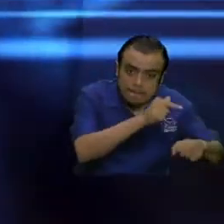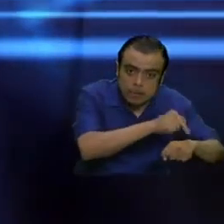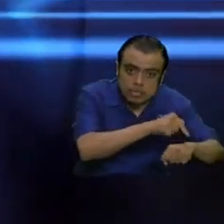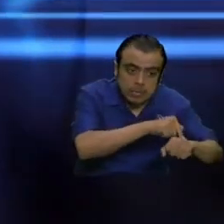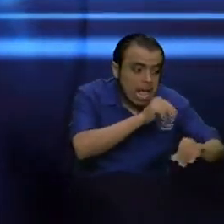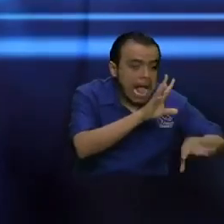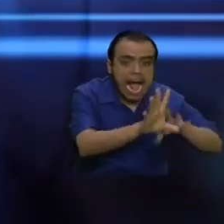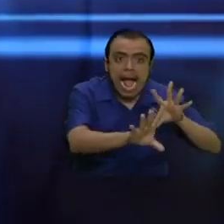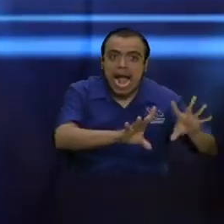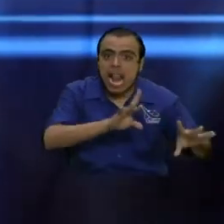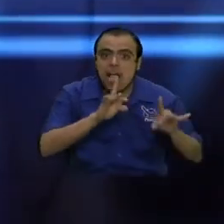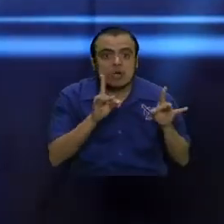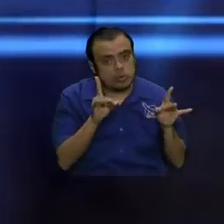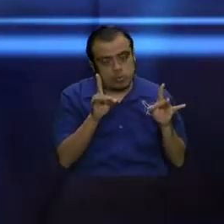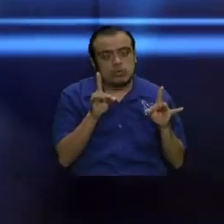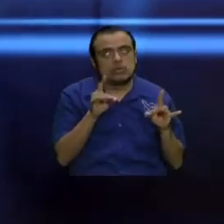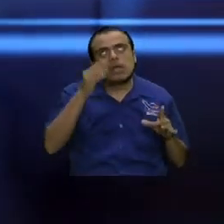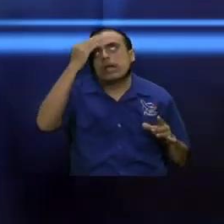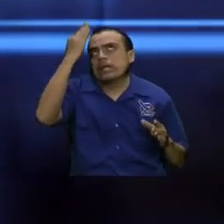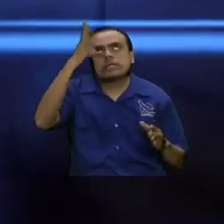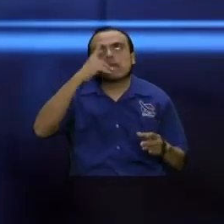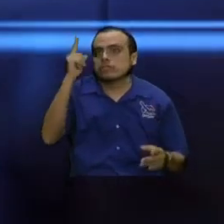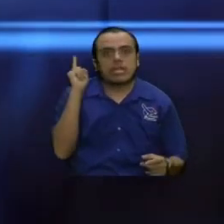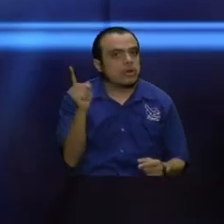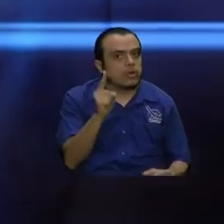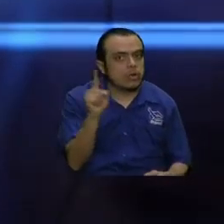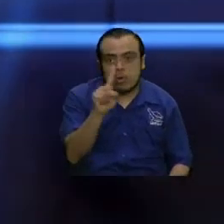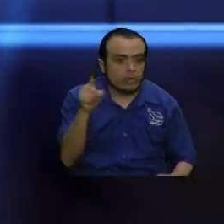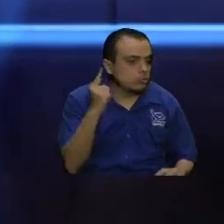algunos, gracias a Dios que no todos, a usted,